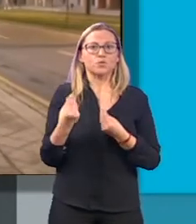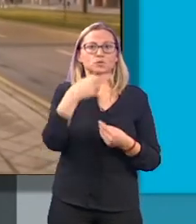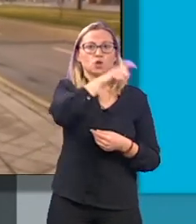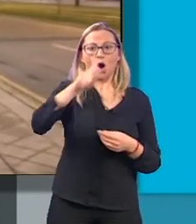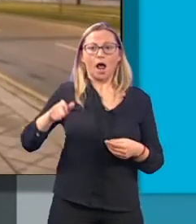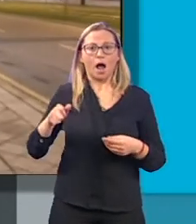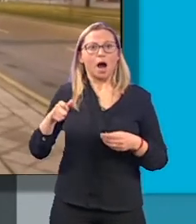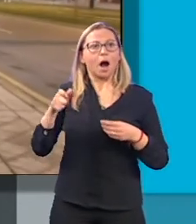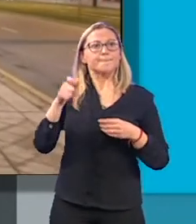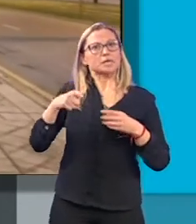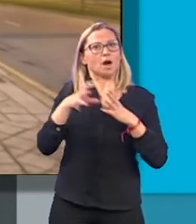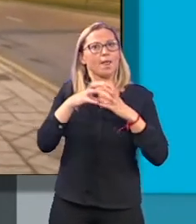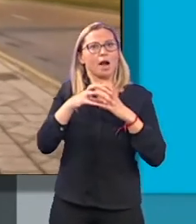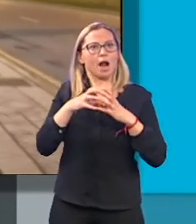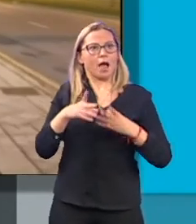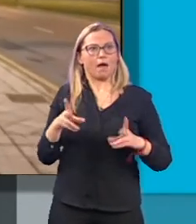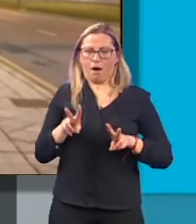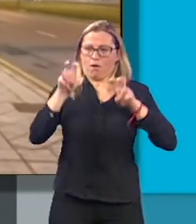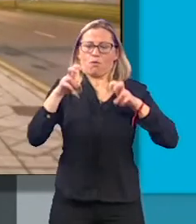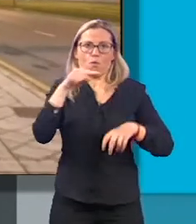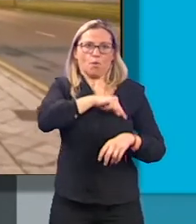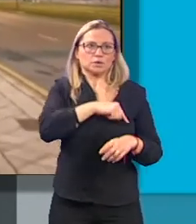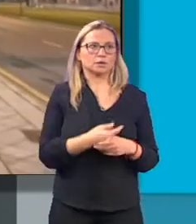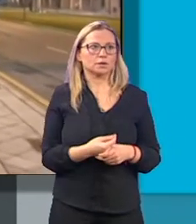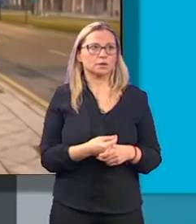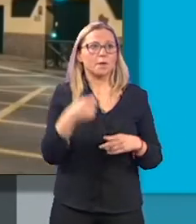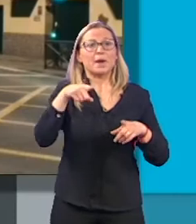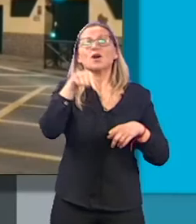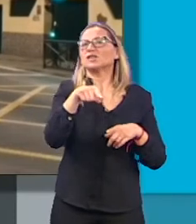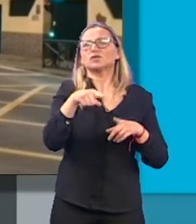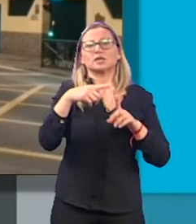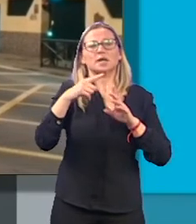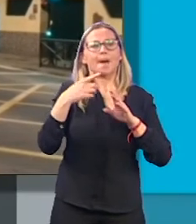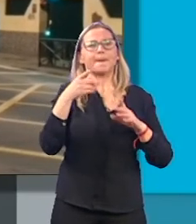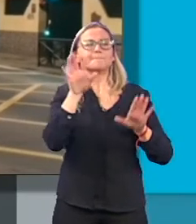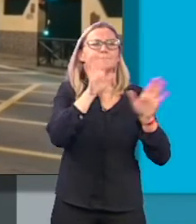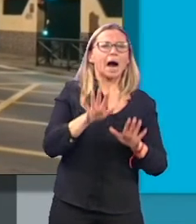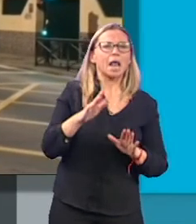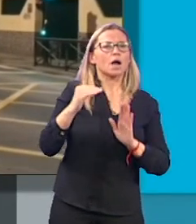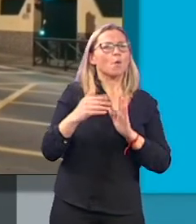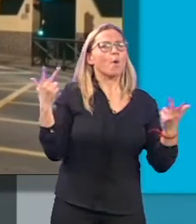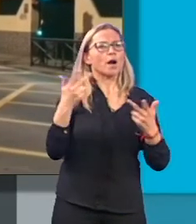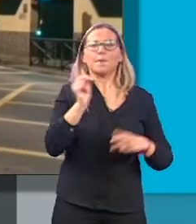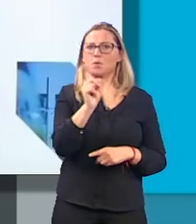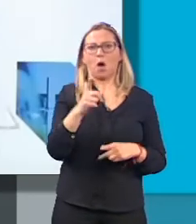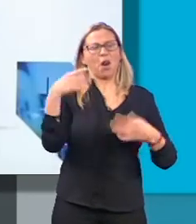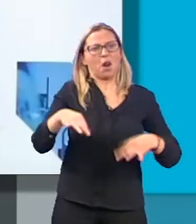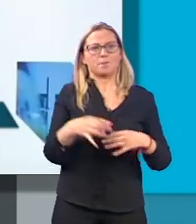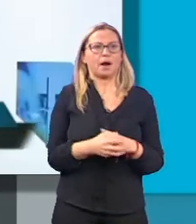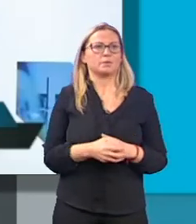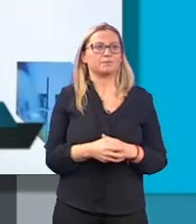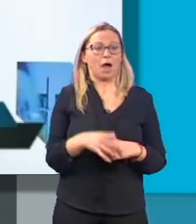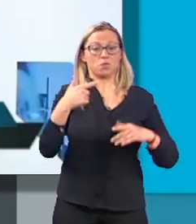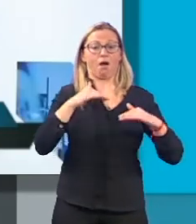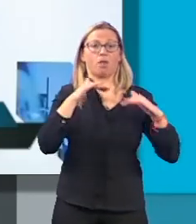Temblores que, a pesar de lo escandaloso y su graduación, están dentro de lo normal, en la zona de Granada en que vivimos. Tuvimos una serie